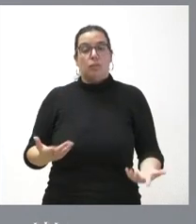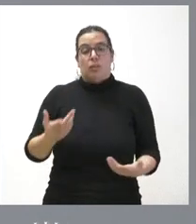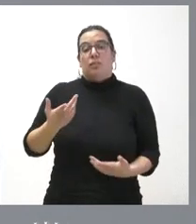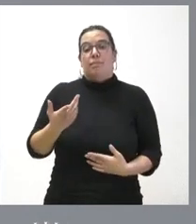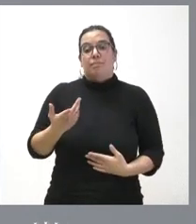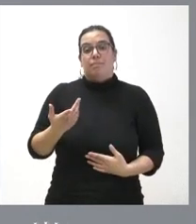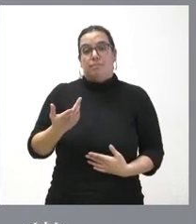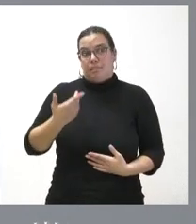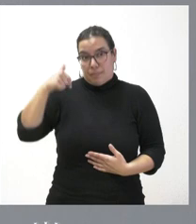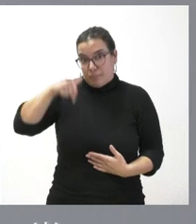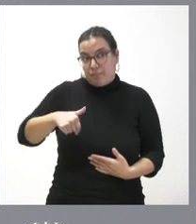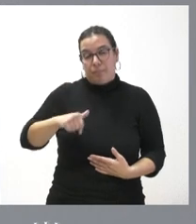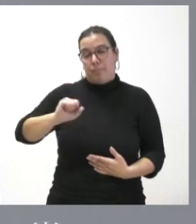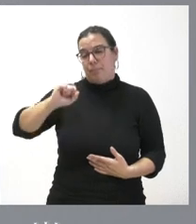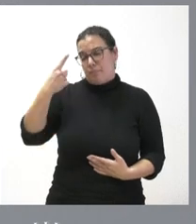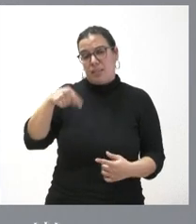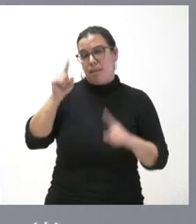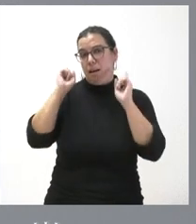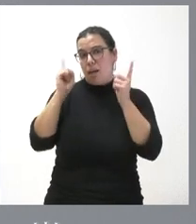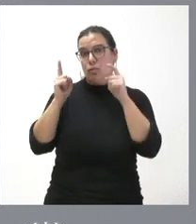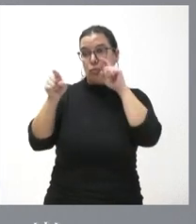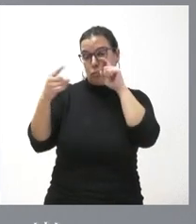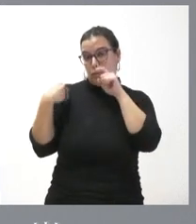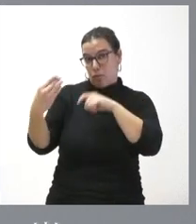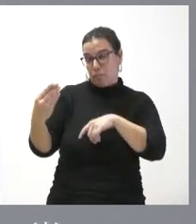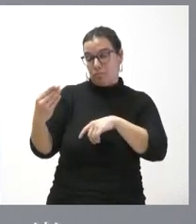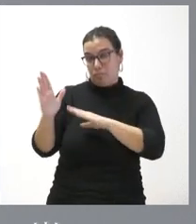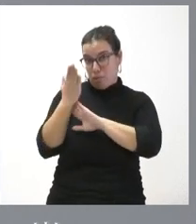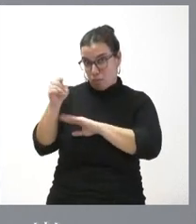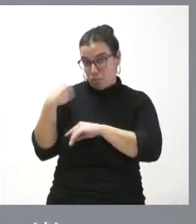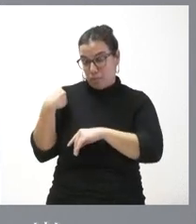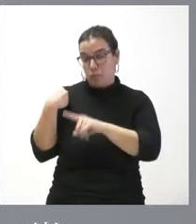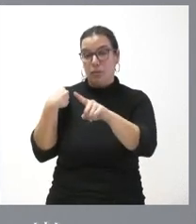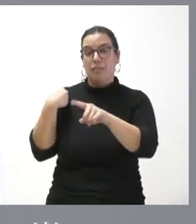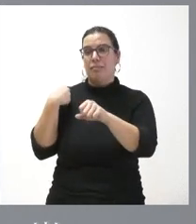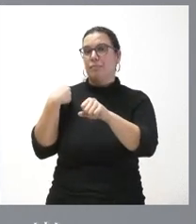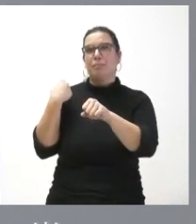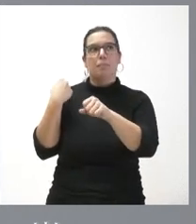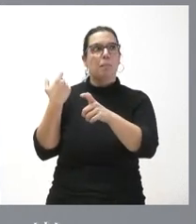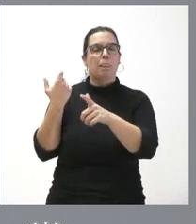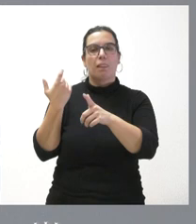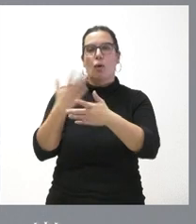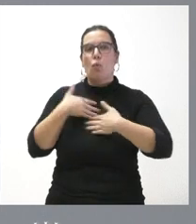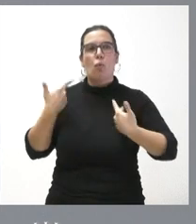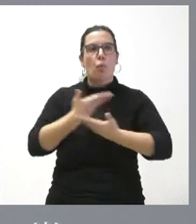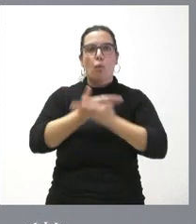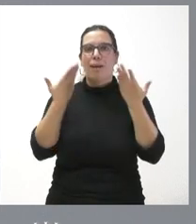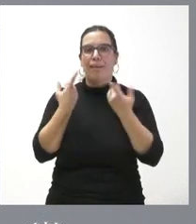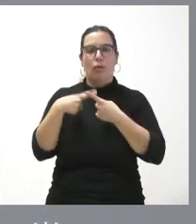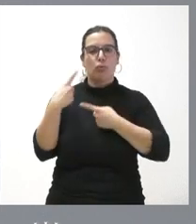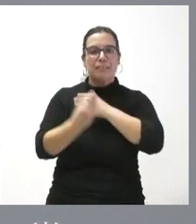y fundamentalmente en este caso en lo que usted plantea cualquier trabajo que se lleve a cabo